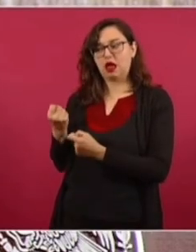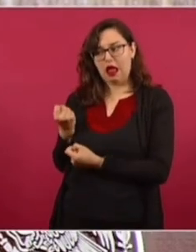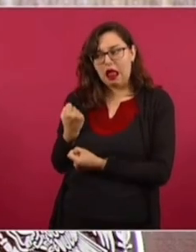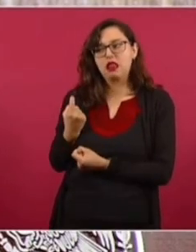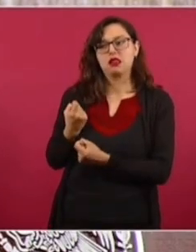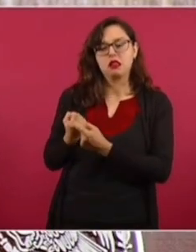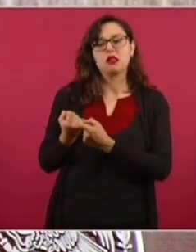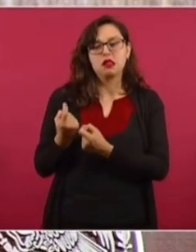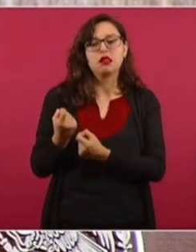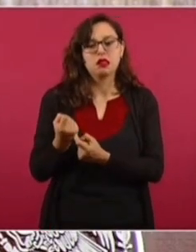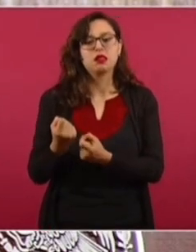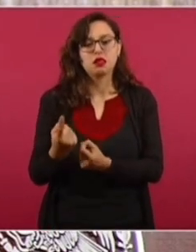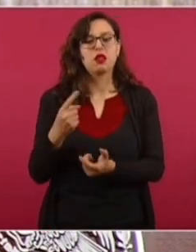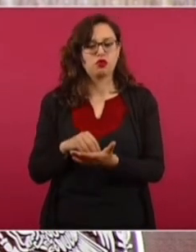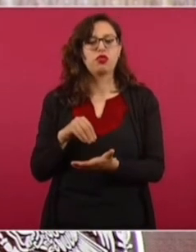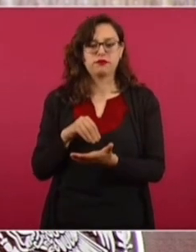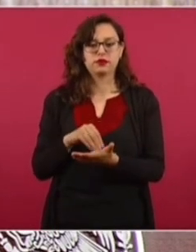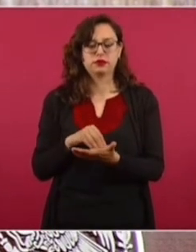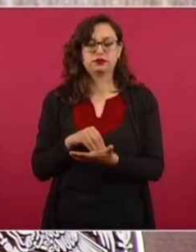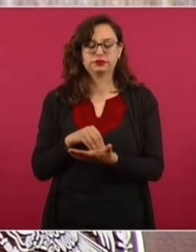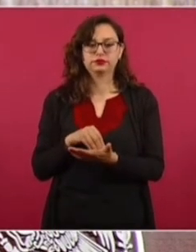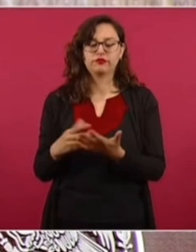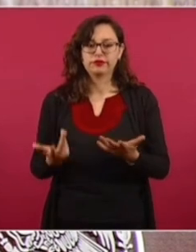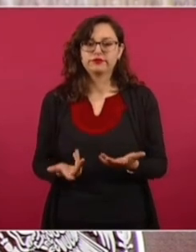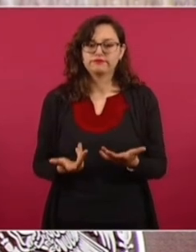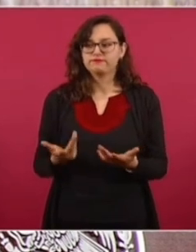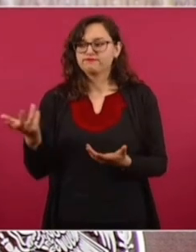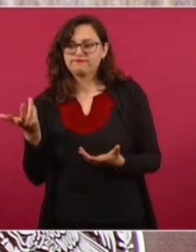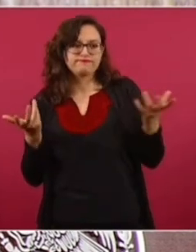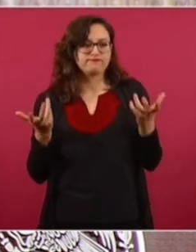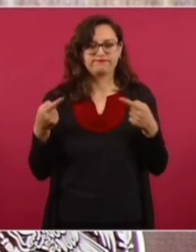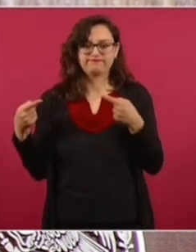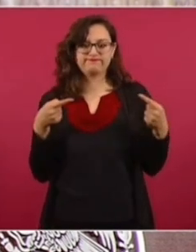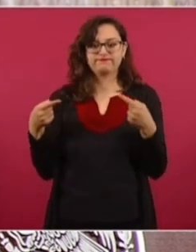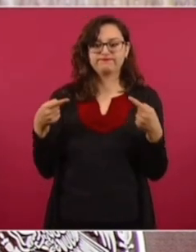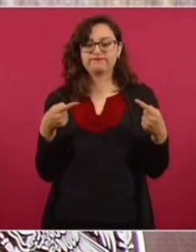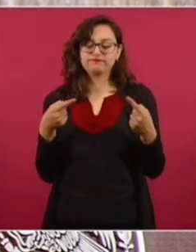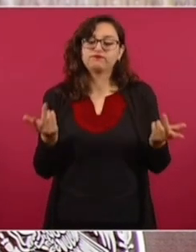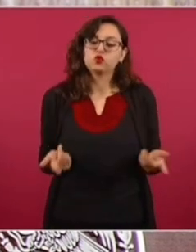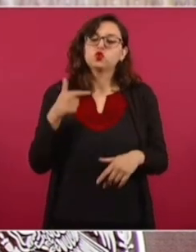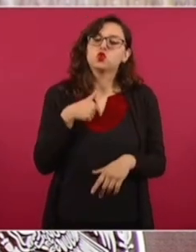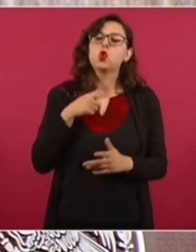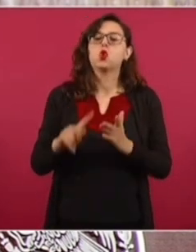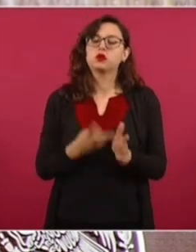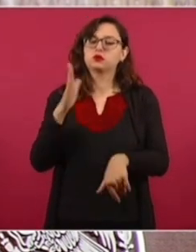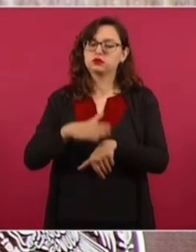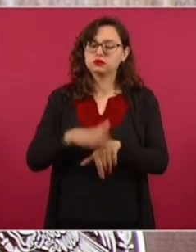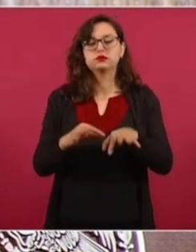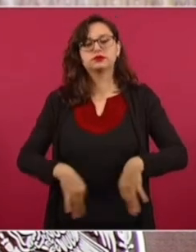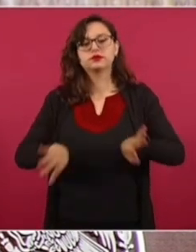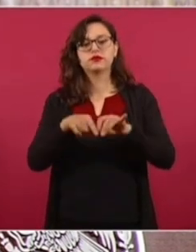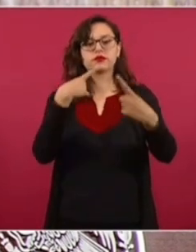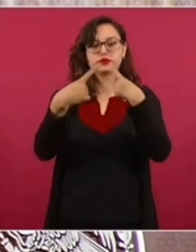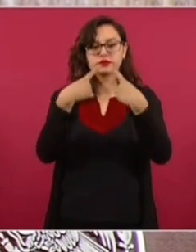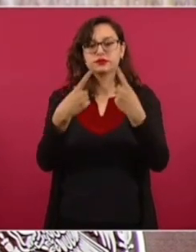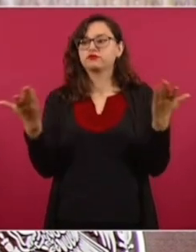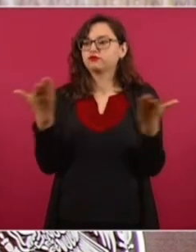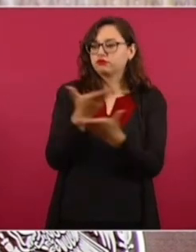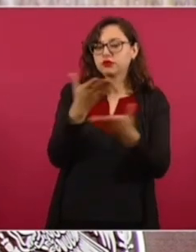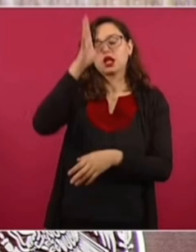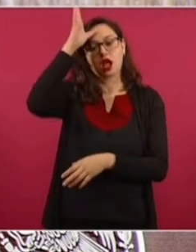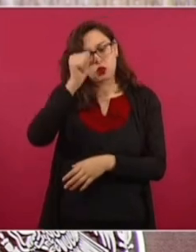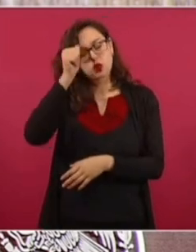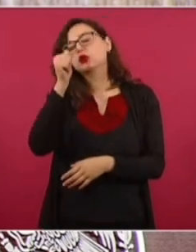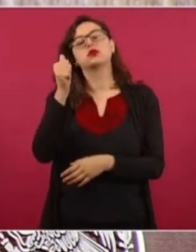no se dejan las partes. Entonces, yo voy a seguir llamando al diálogo, a los acuerdos,